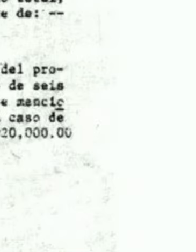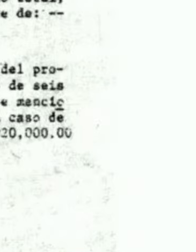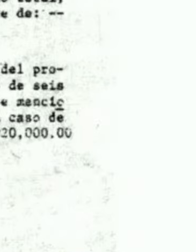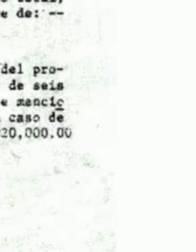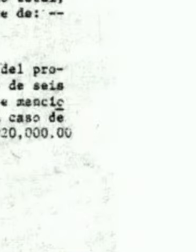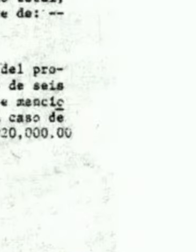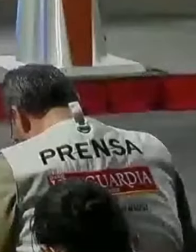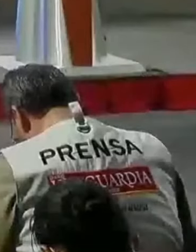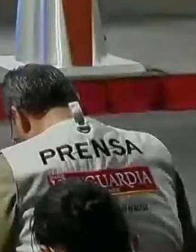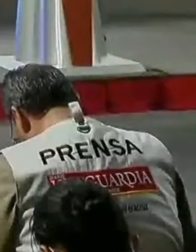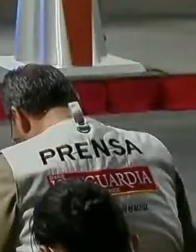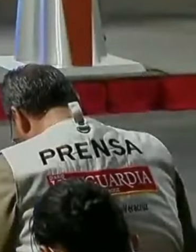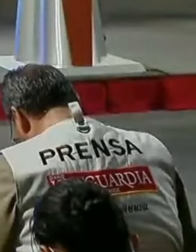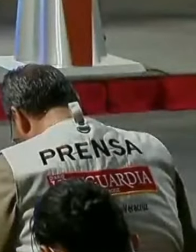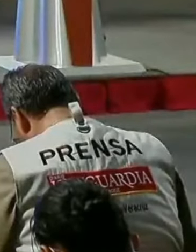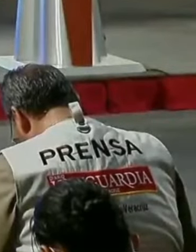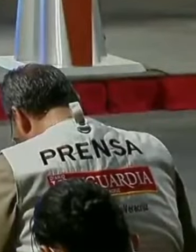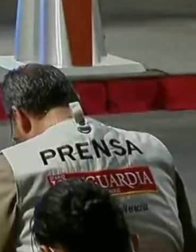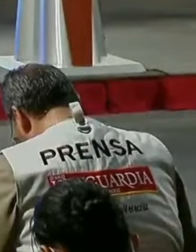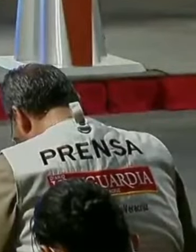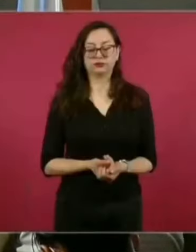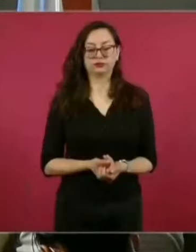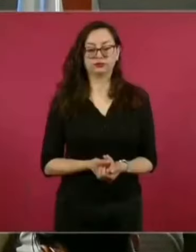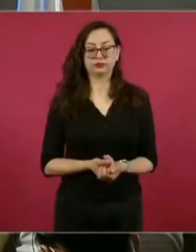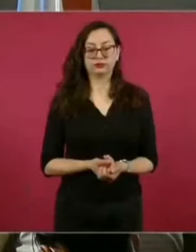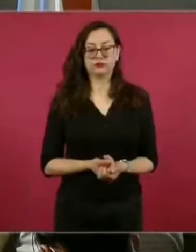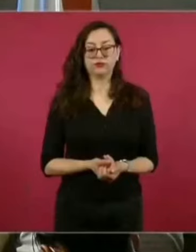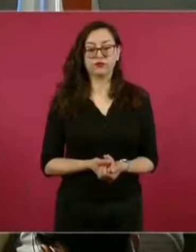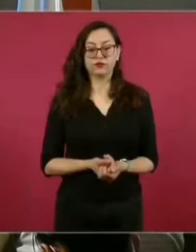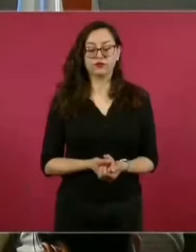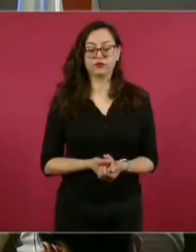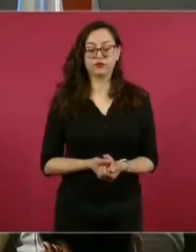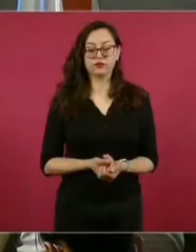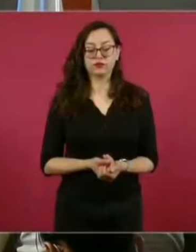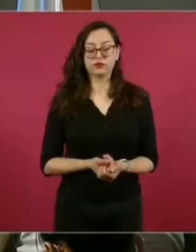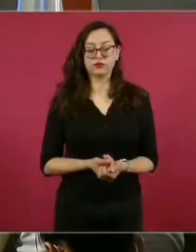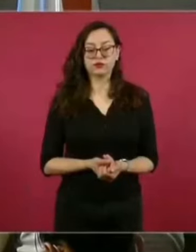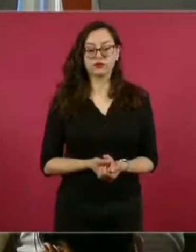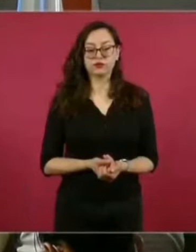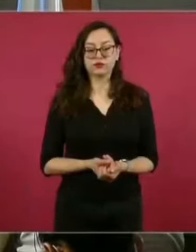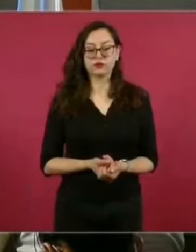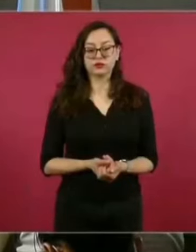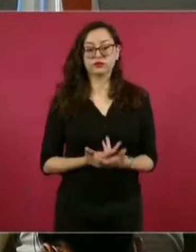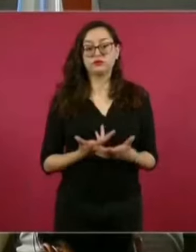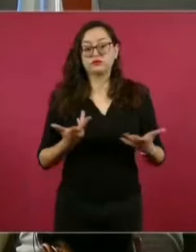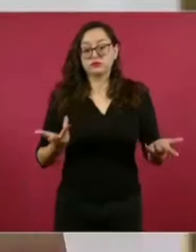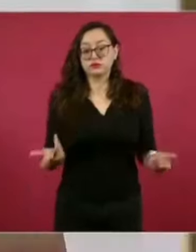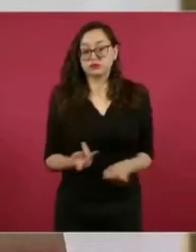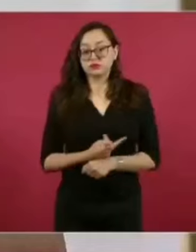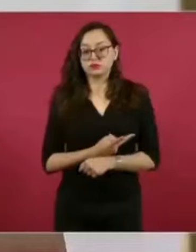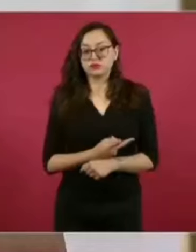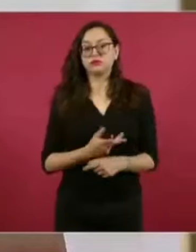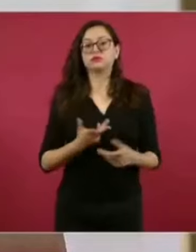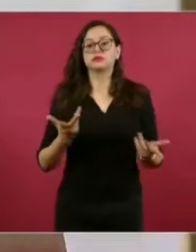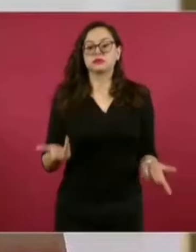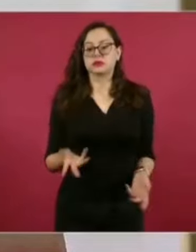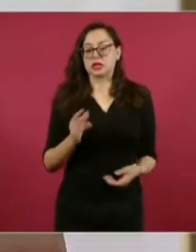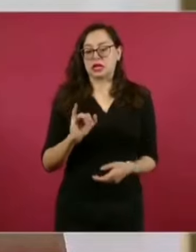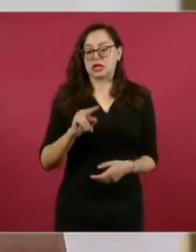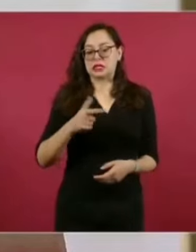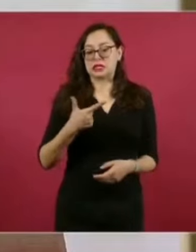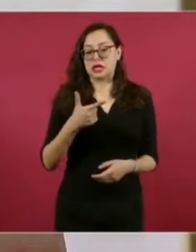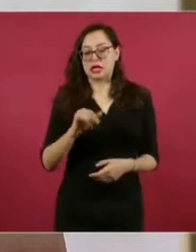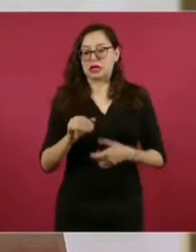incurridos en un retraso de seis